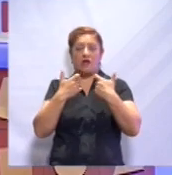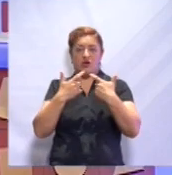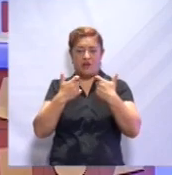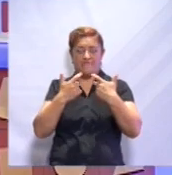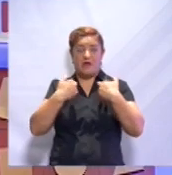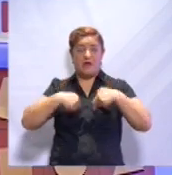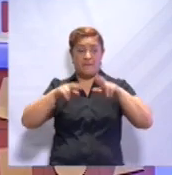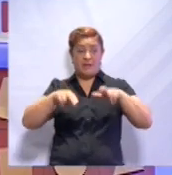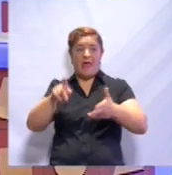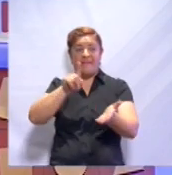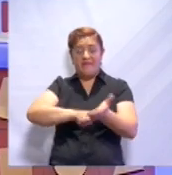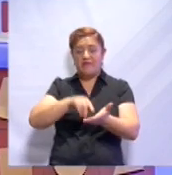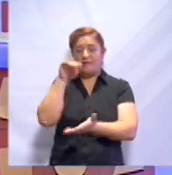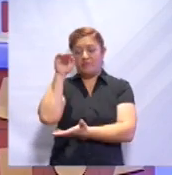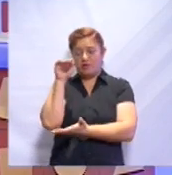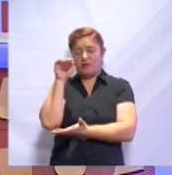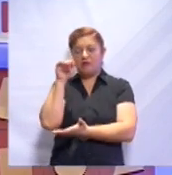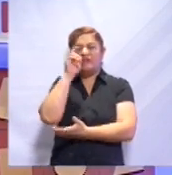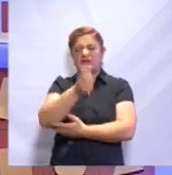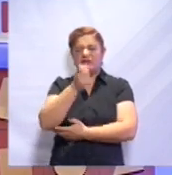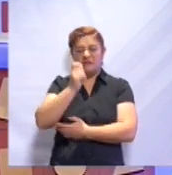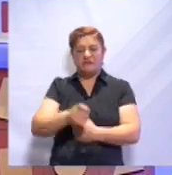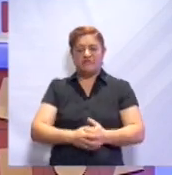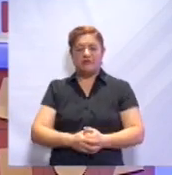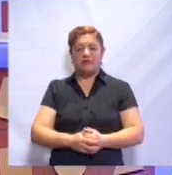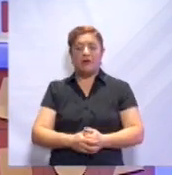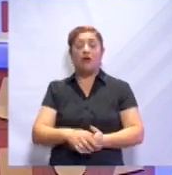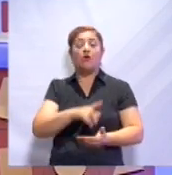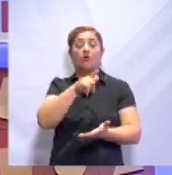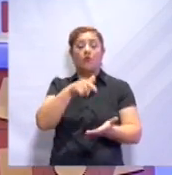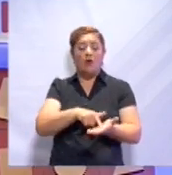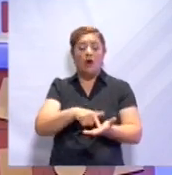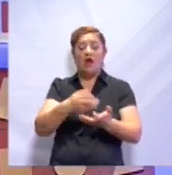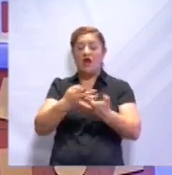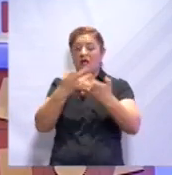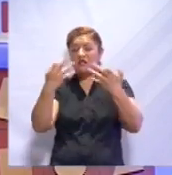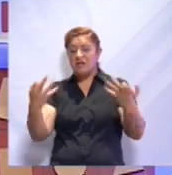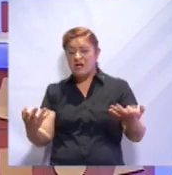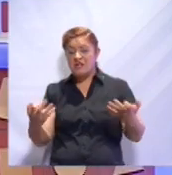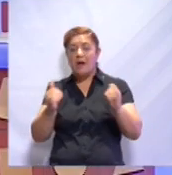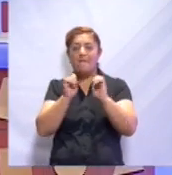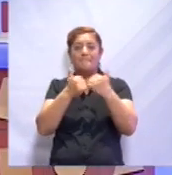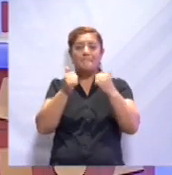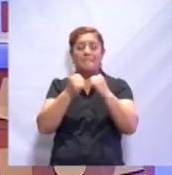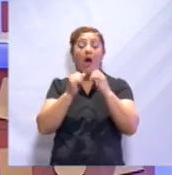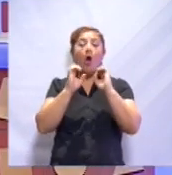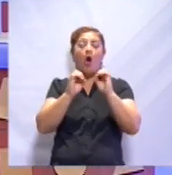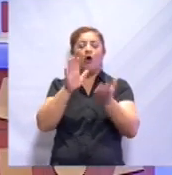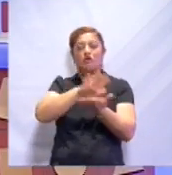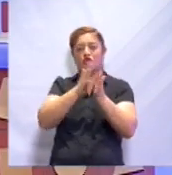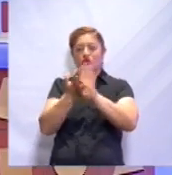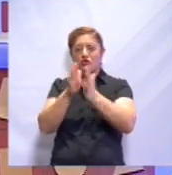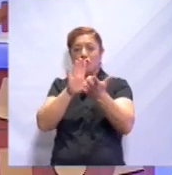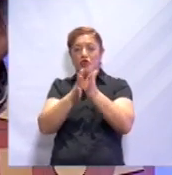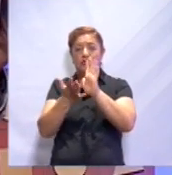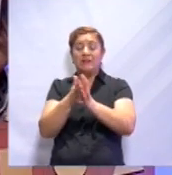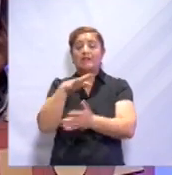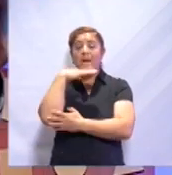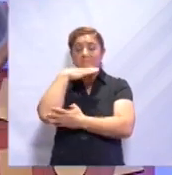dentro de la botella significa lugar, tierra, pan o la tortilla de maíz.